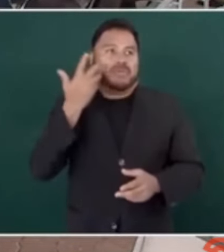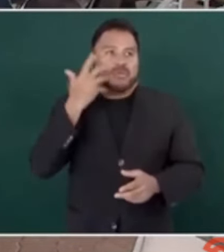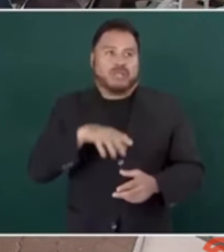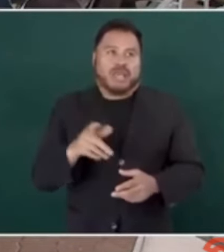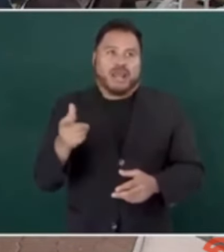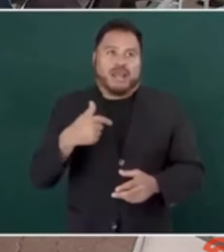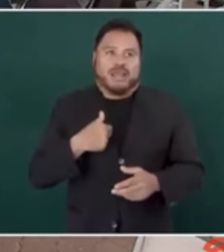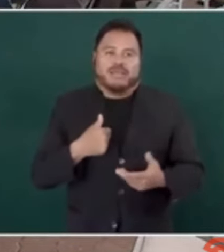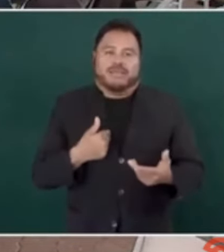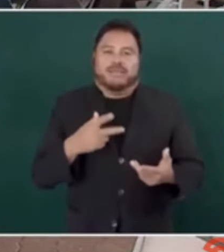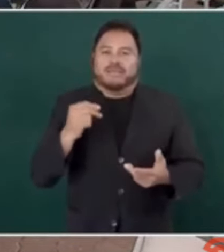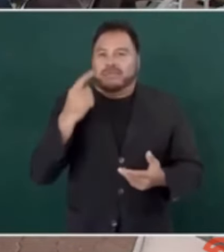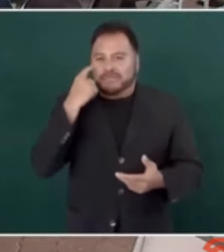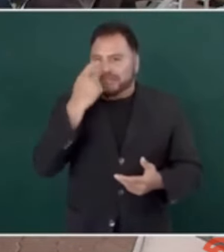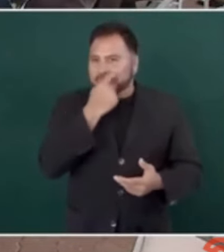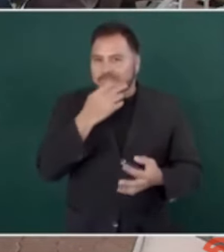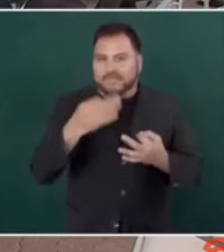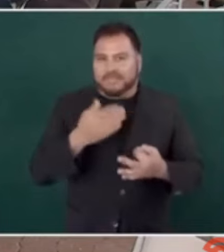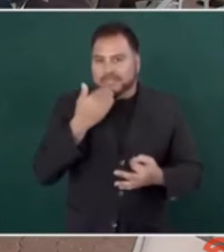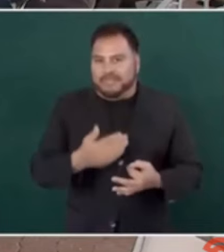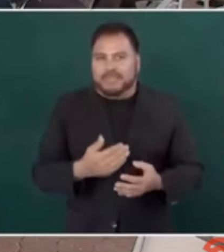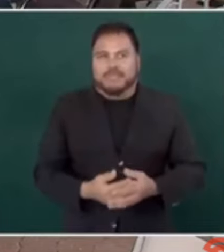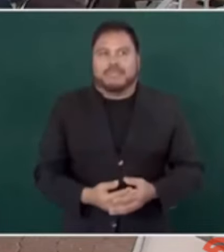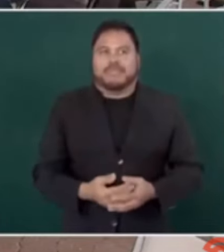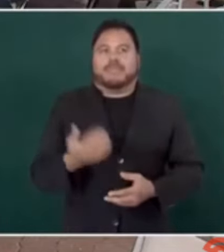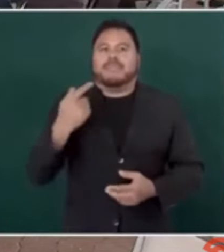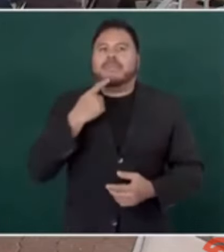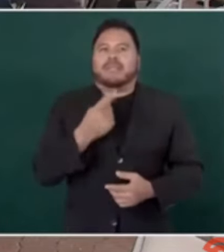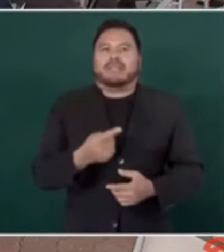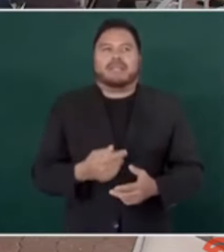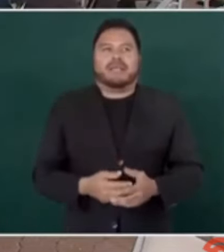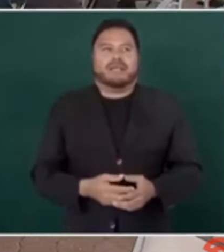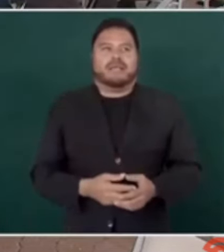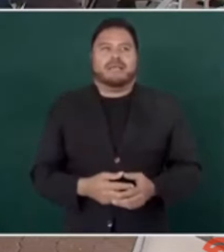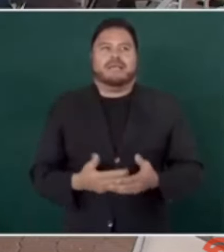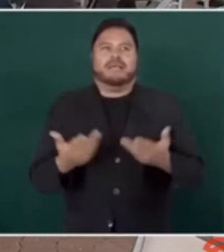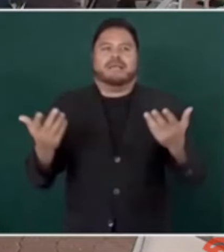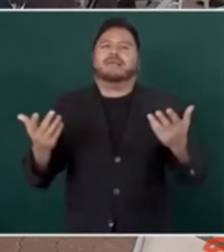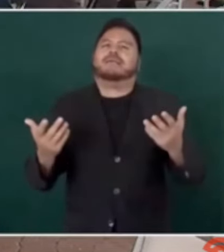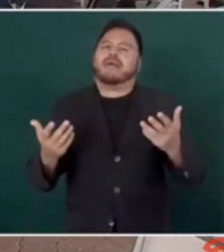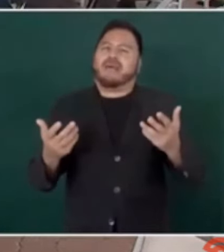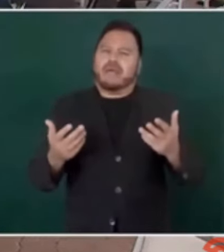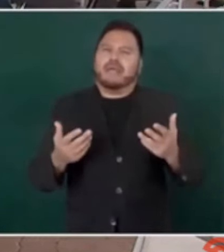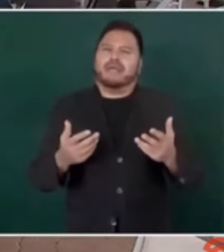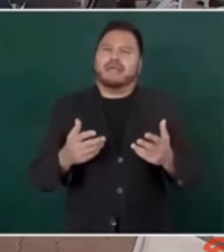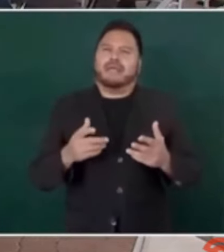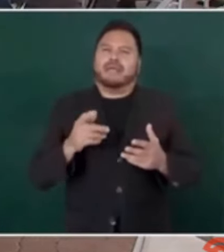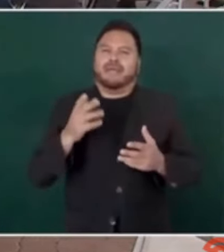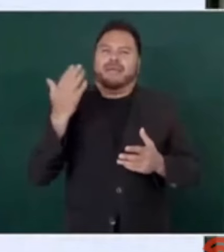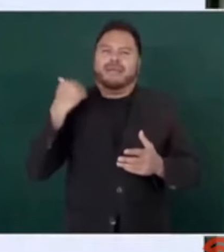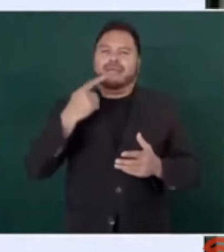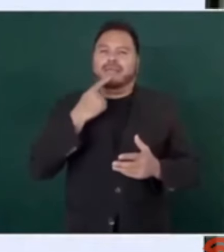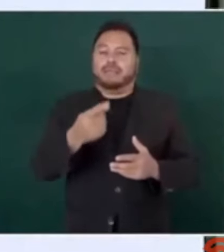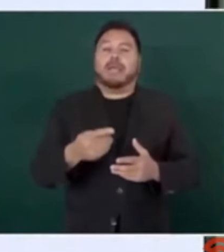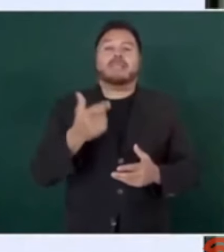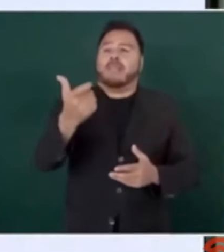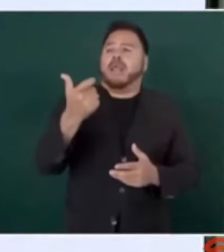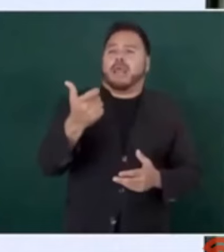no nos ve con buenos ojos, decía, va a estar el peso